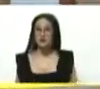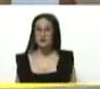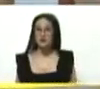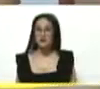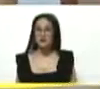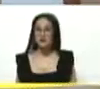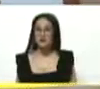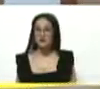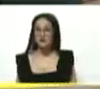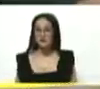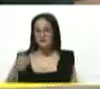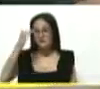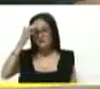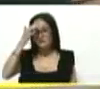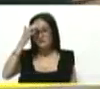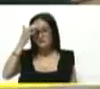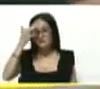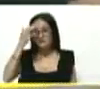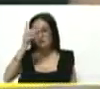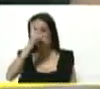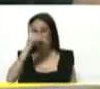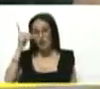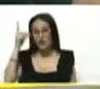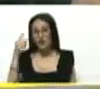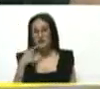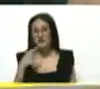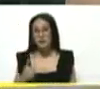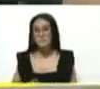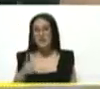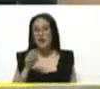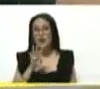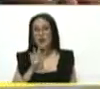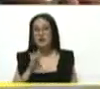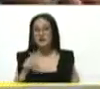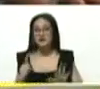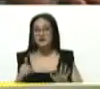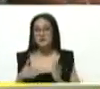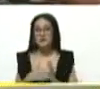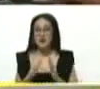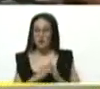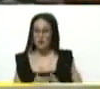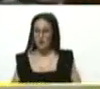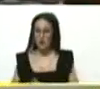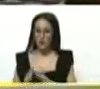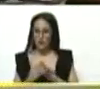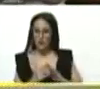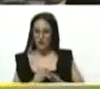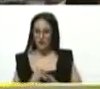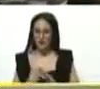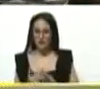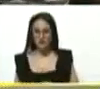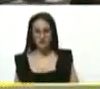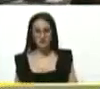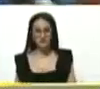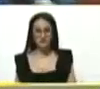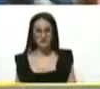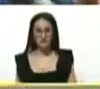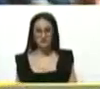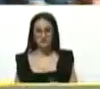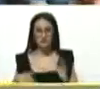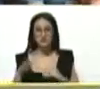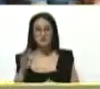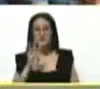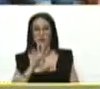Me dice Diosdado que son más de 46.000 comunidades. más de